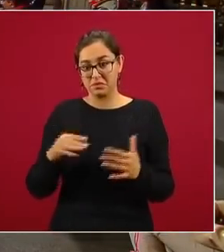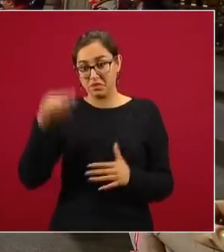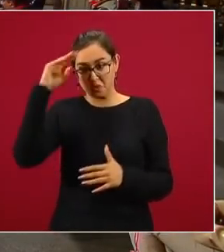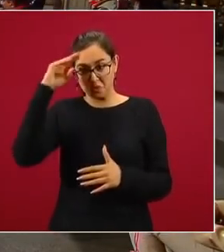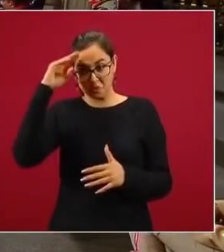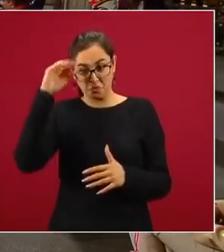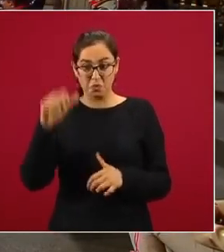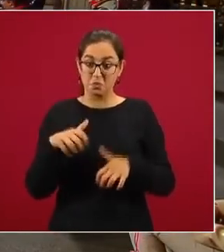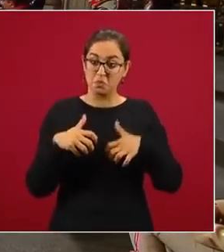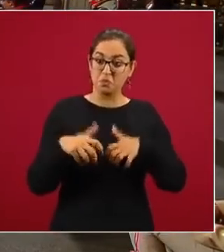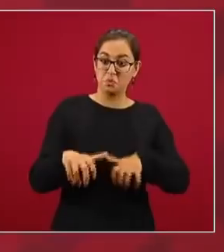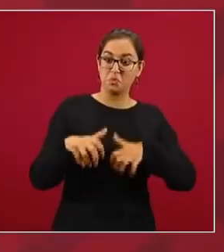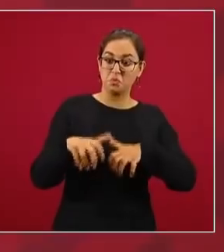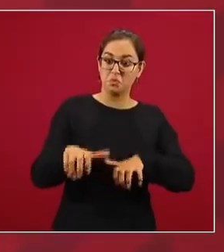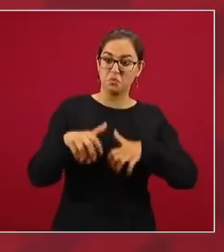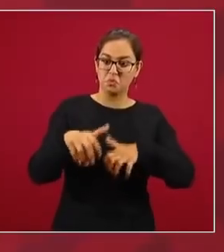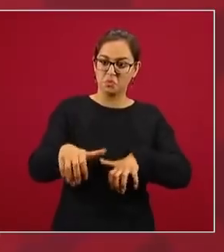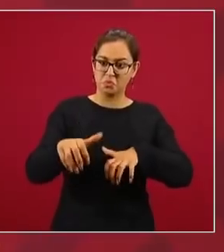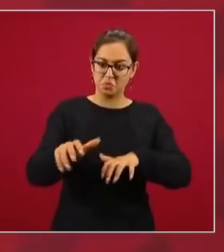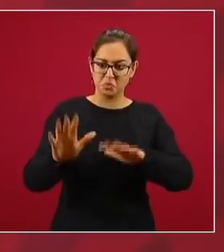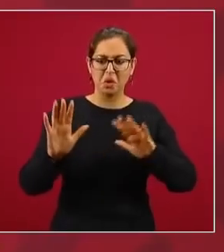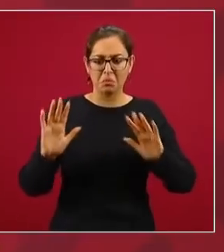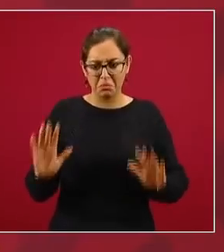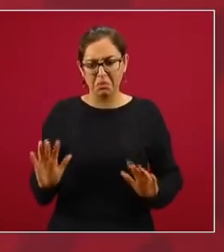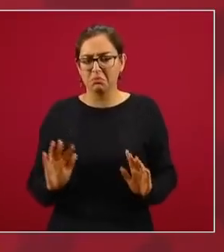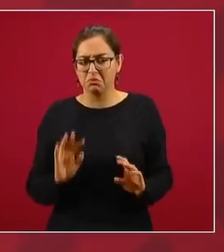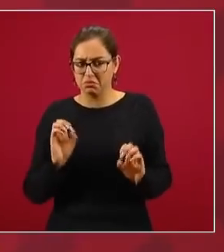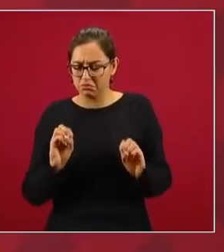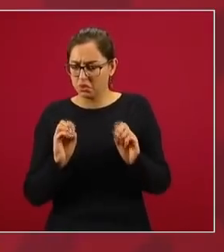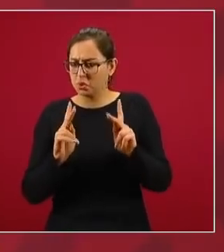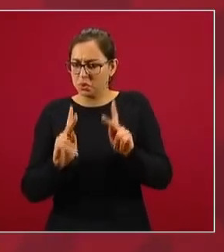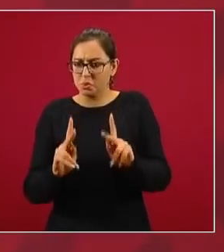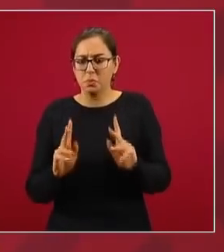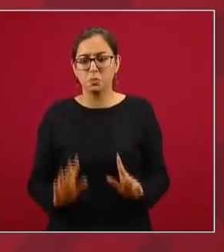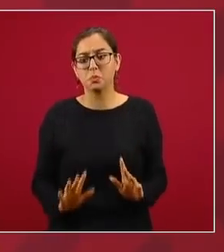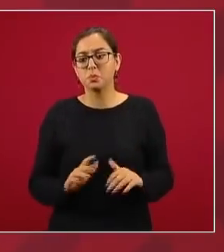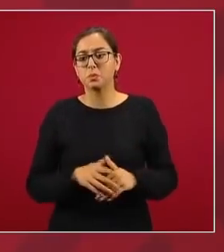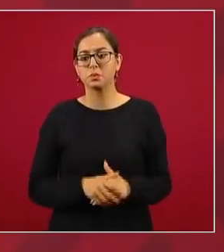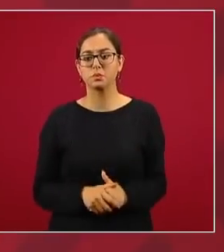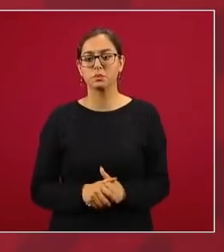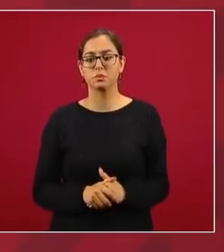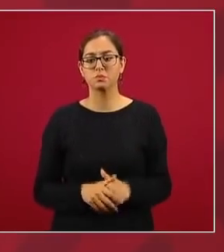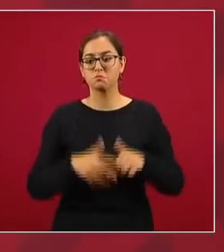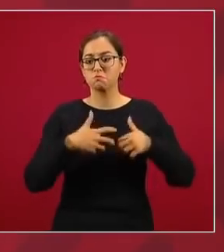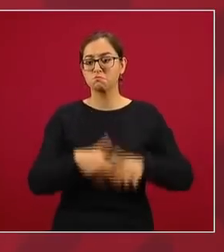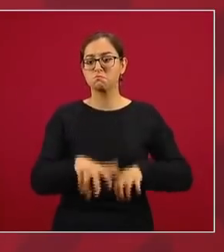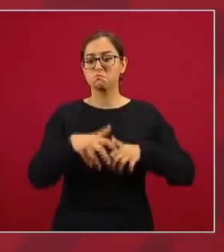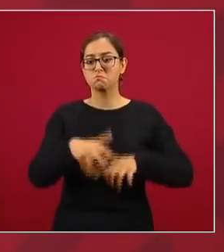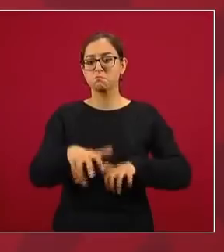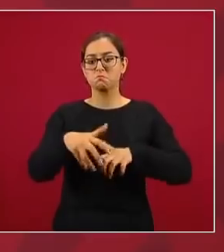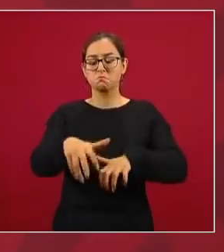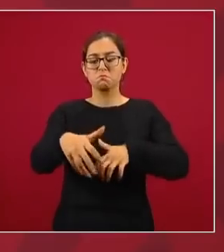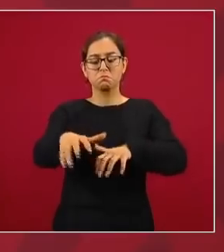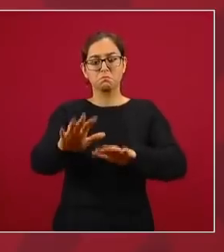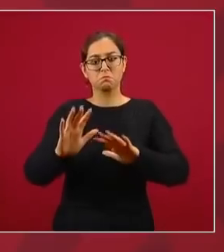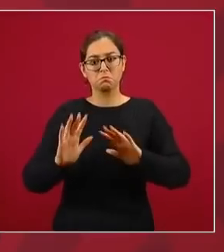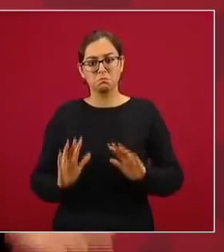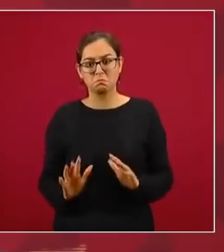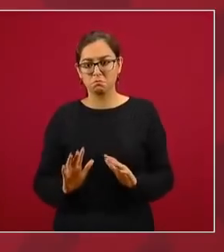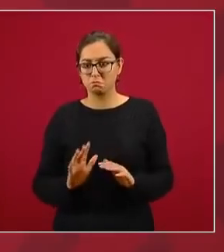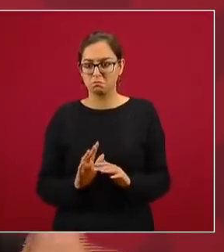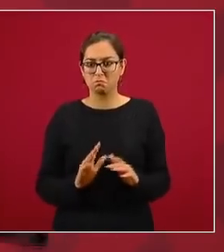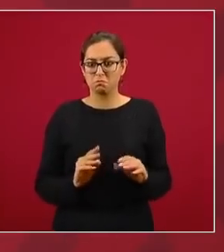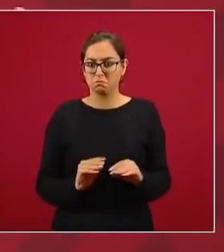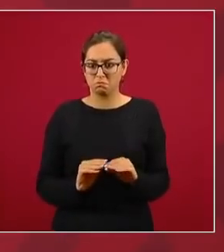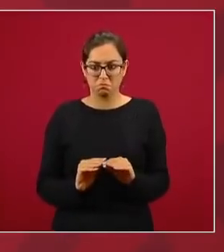un miting y que nada más se iban a manifestar. Claro, todo